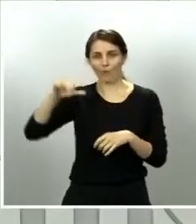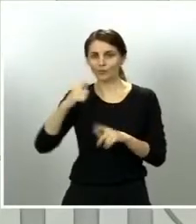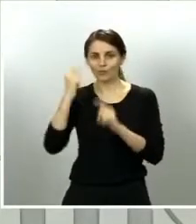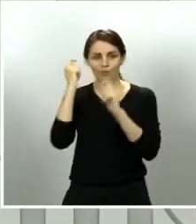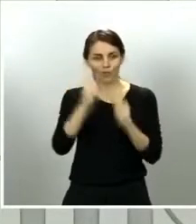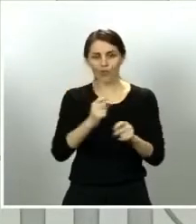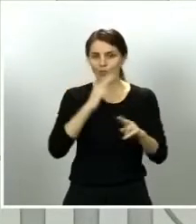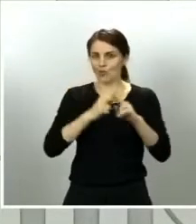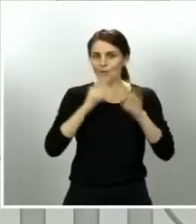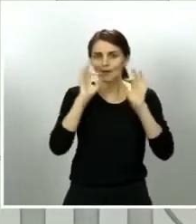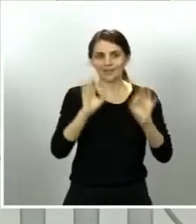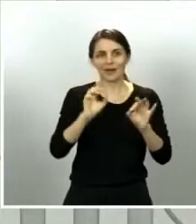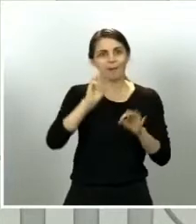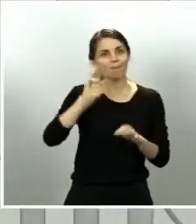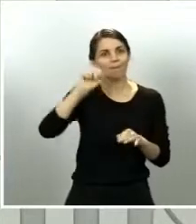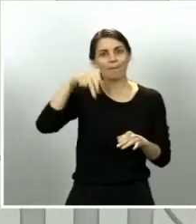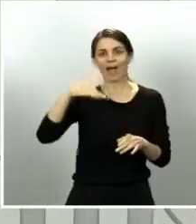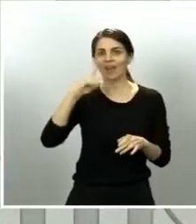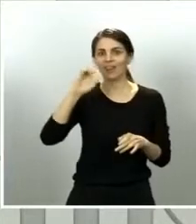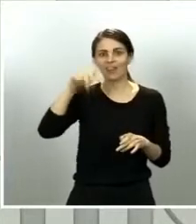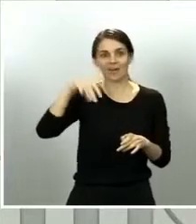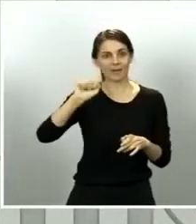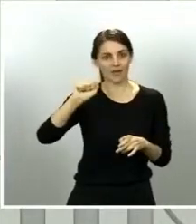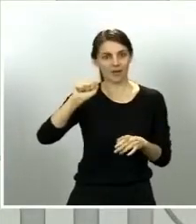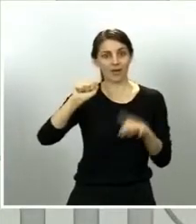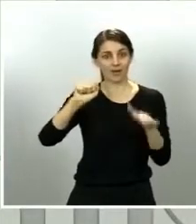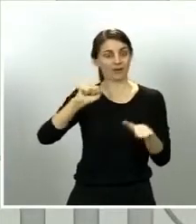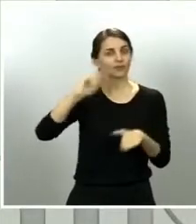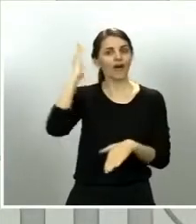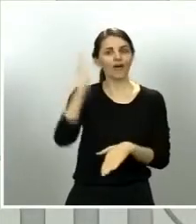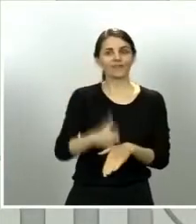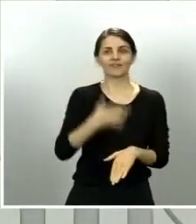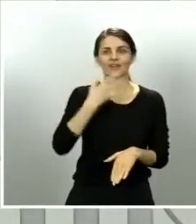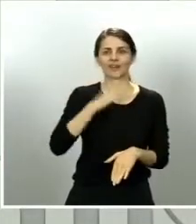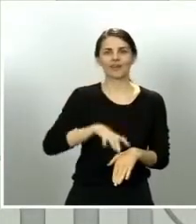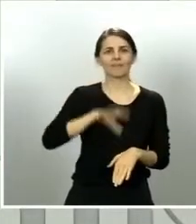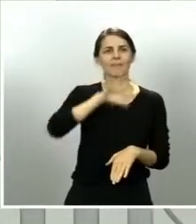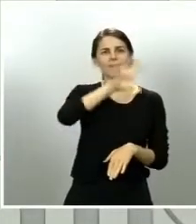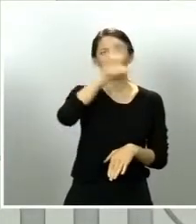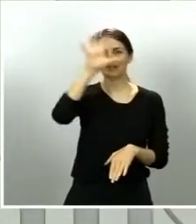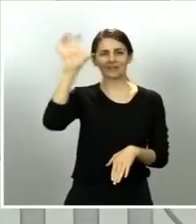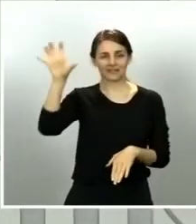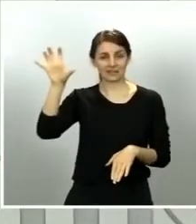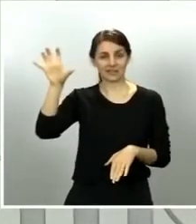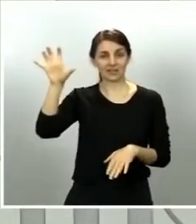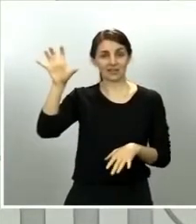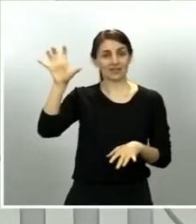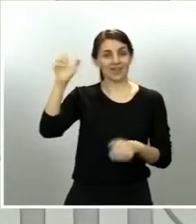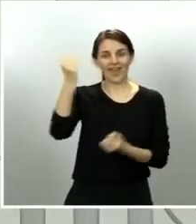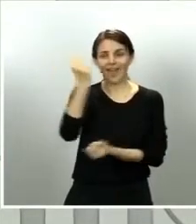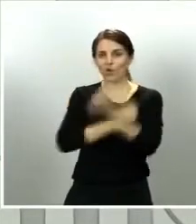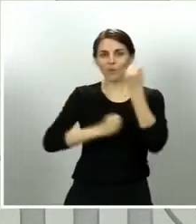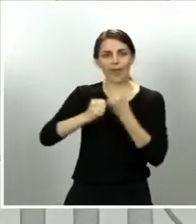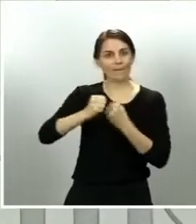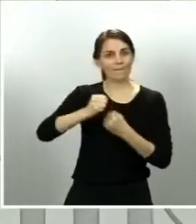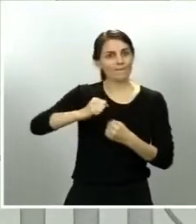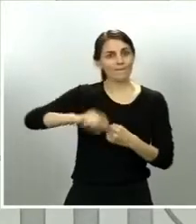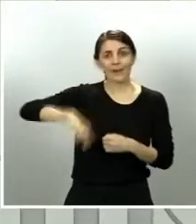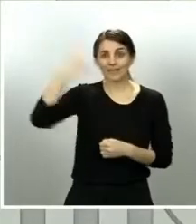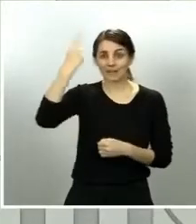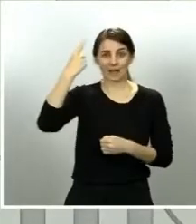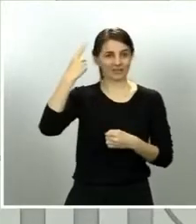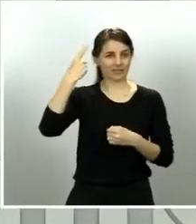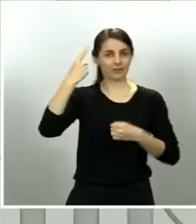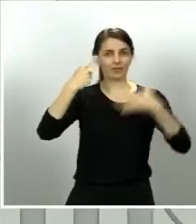las cinco grandes economías occidentales a los países con mayor tráfico de personas, a Estados Unidos,